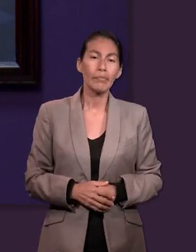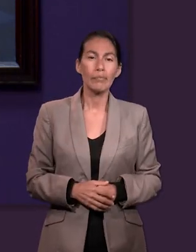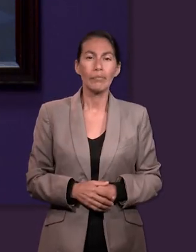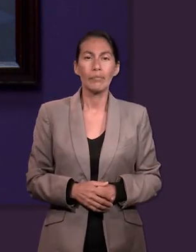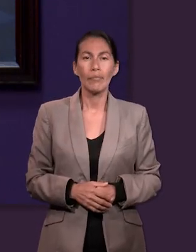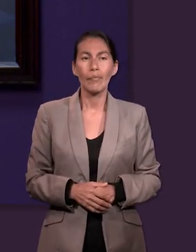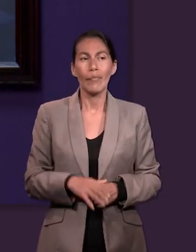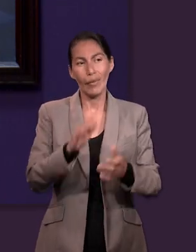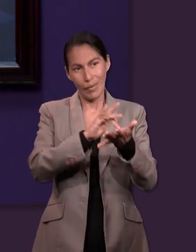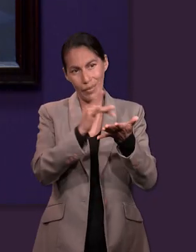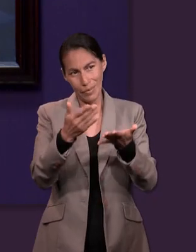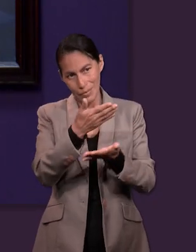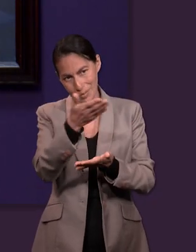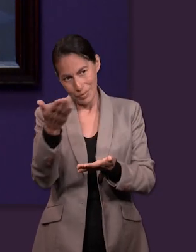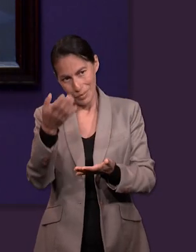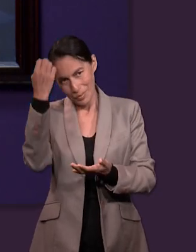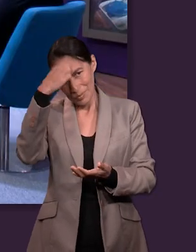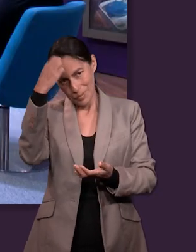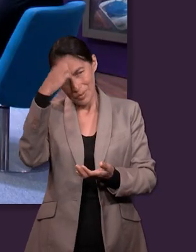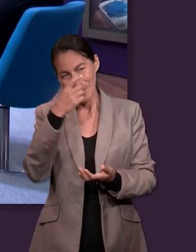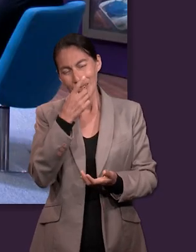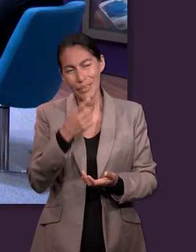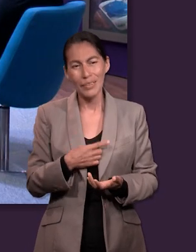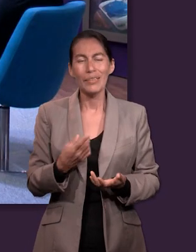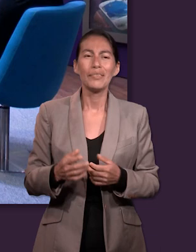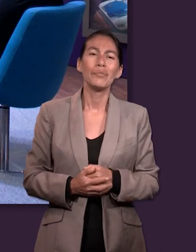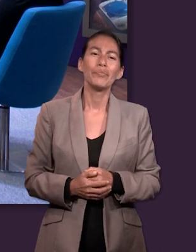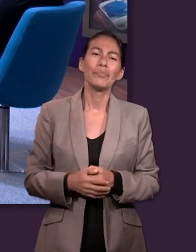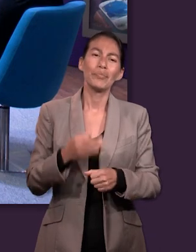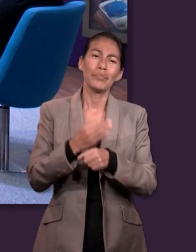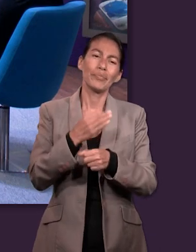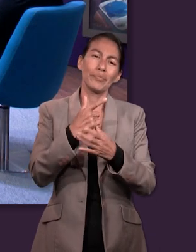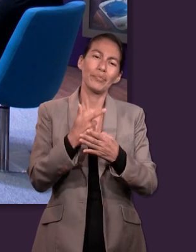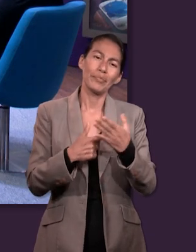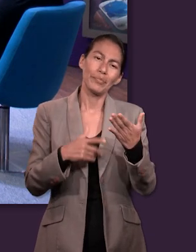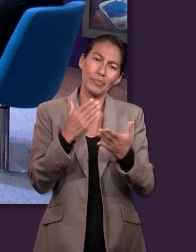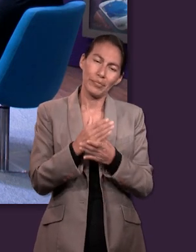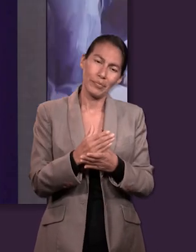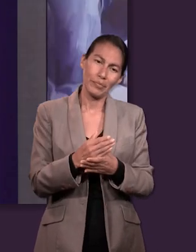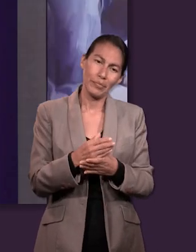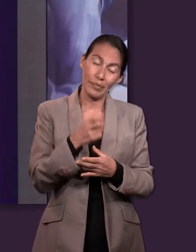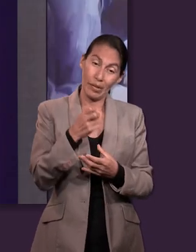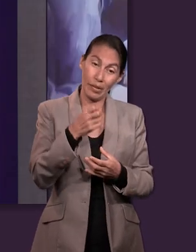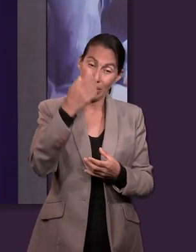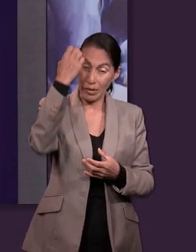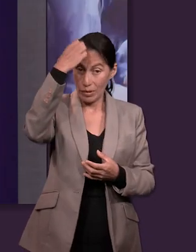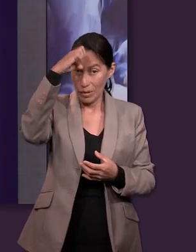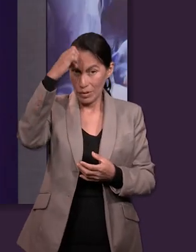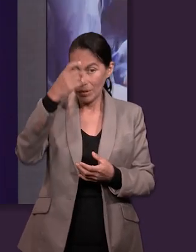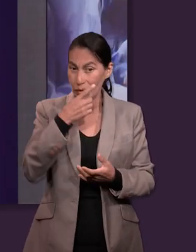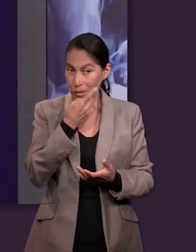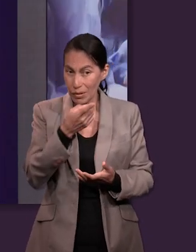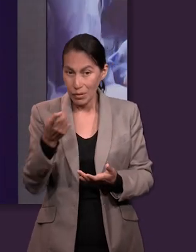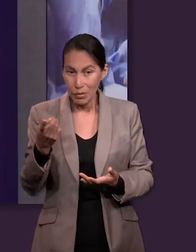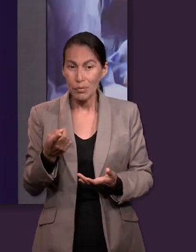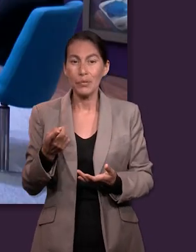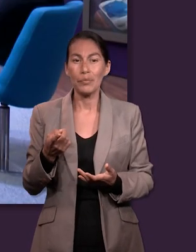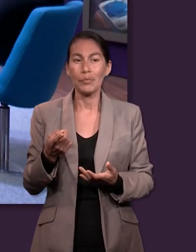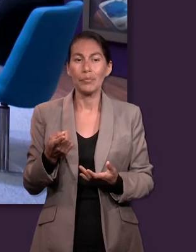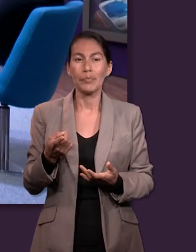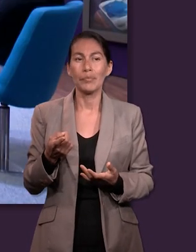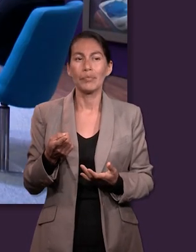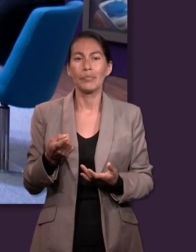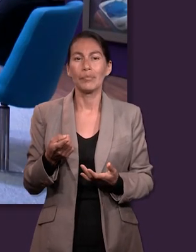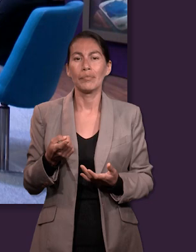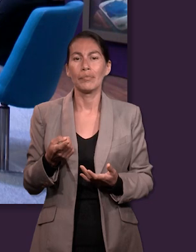Bueno, muchísimas gracias por compartir todos sus comentarios en esta lección. Con estas experiencias que acabamos de comentar,